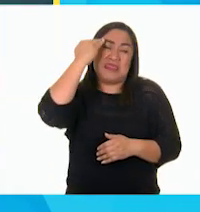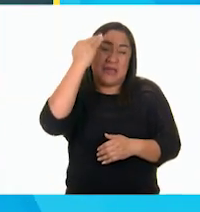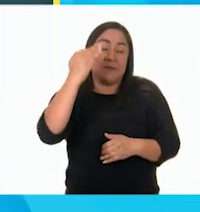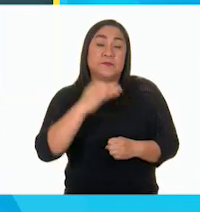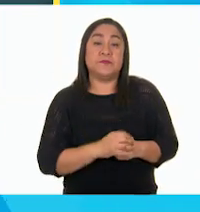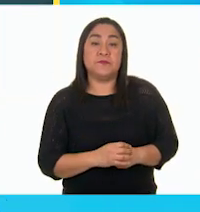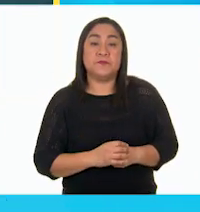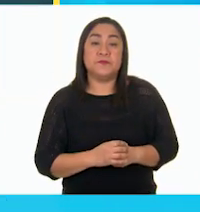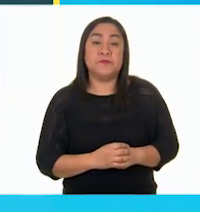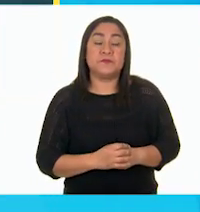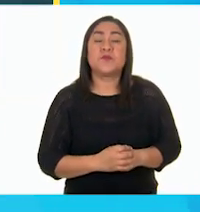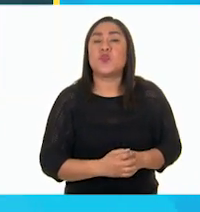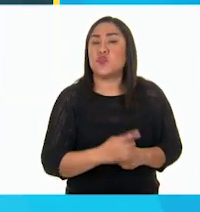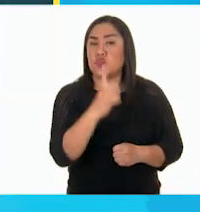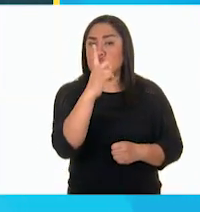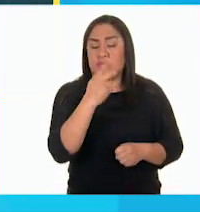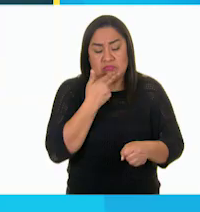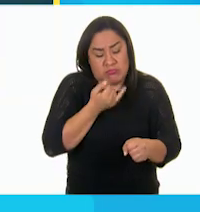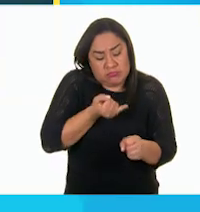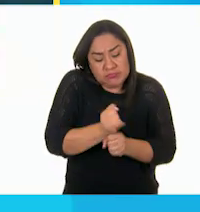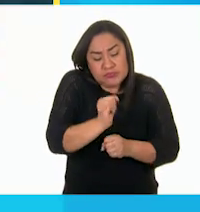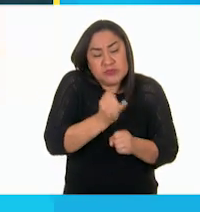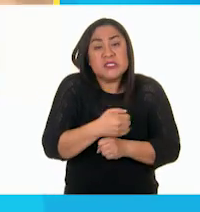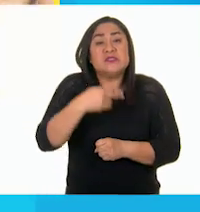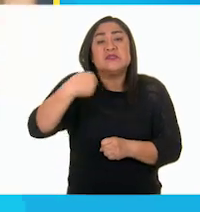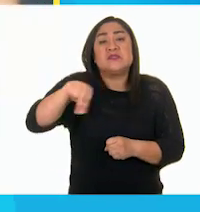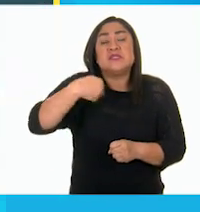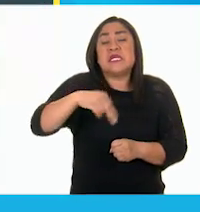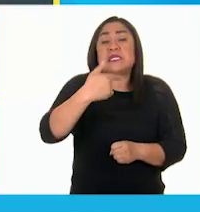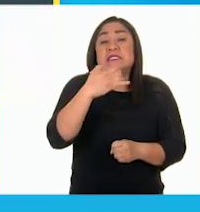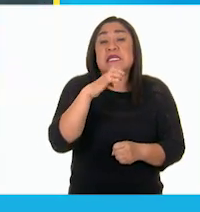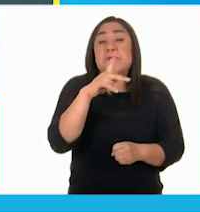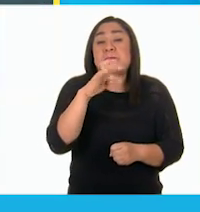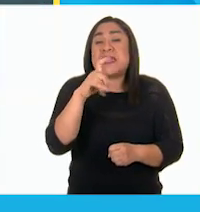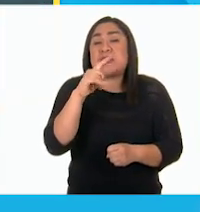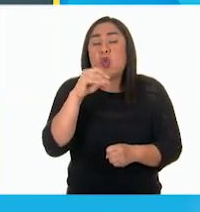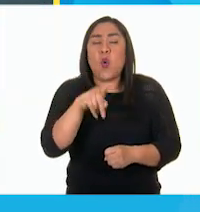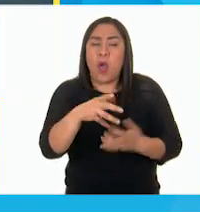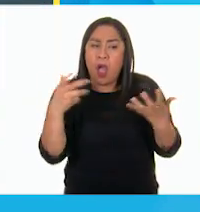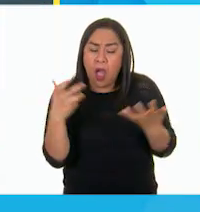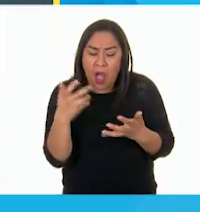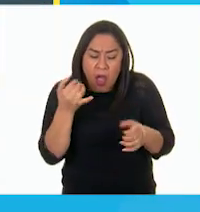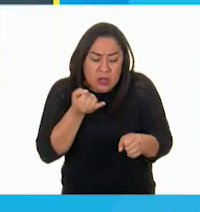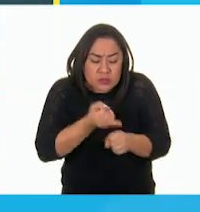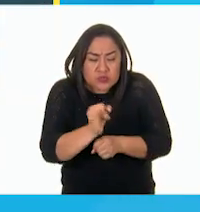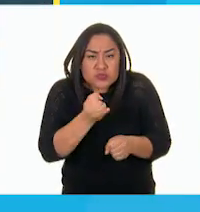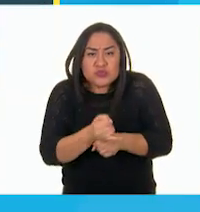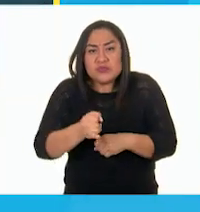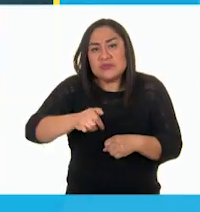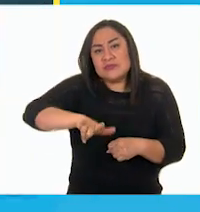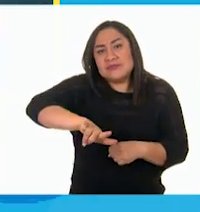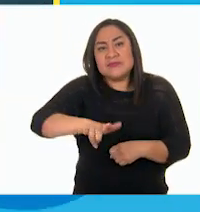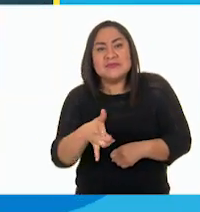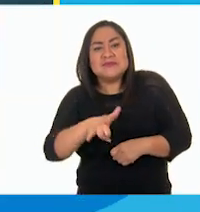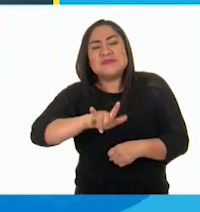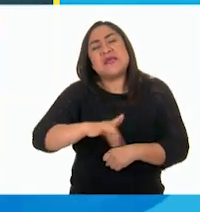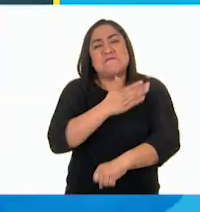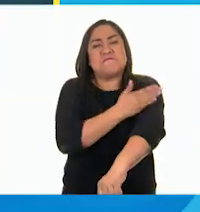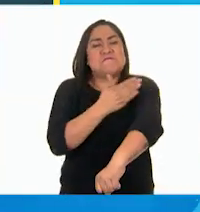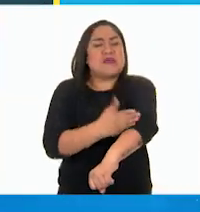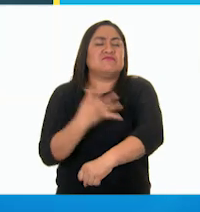un carpintero llamado Gepetto, que había hecho una hermosa marioneta de madera.